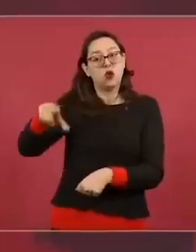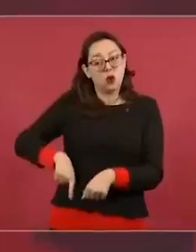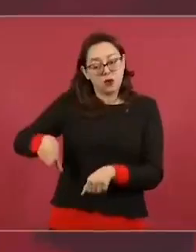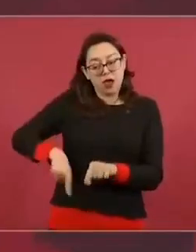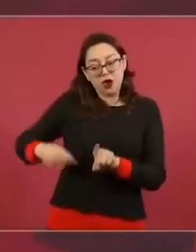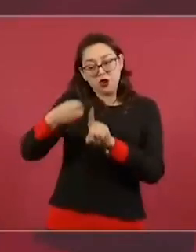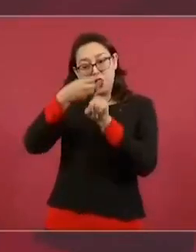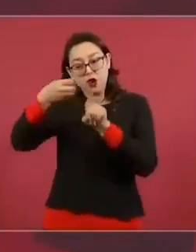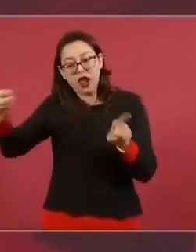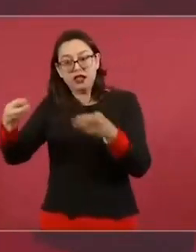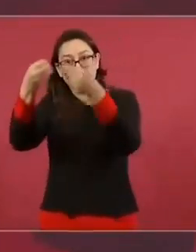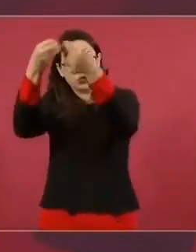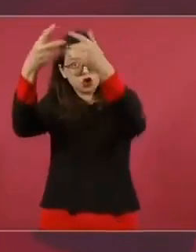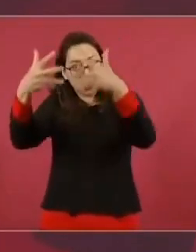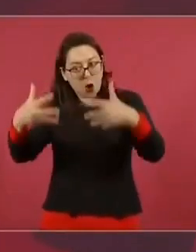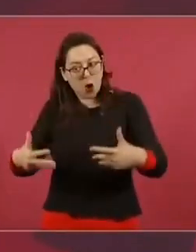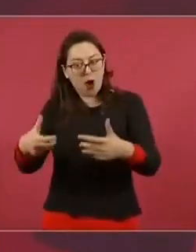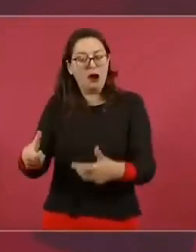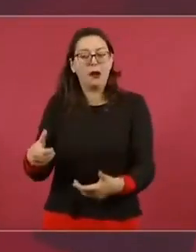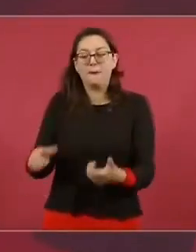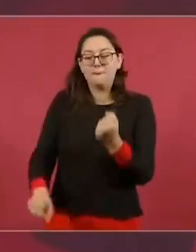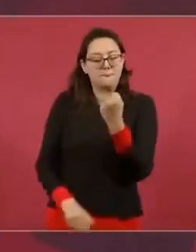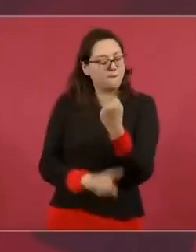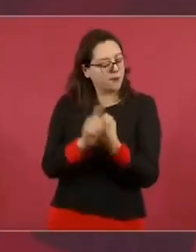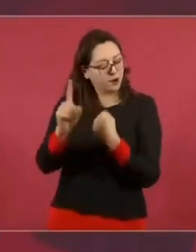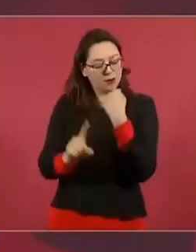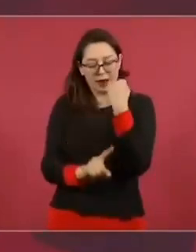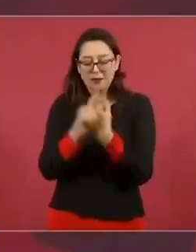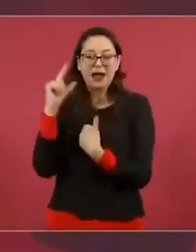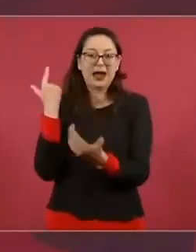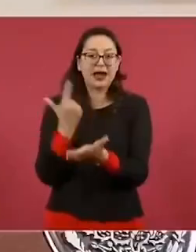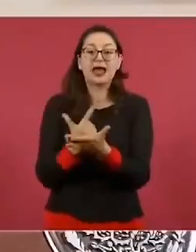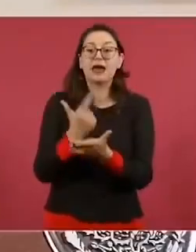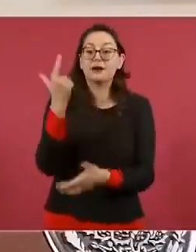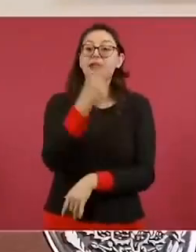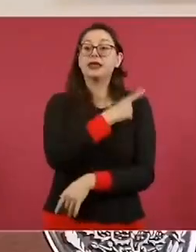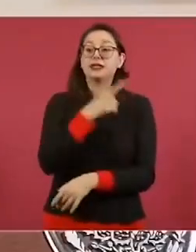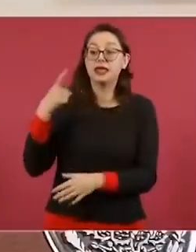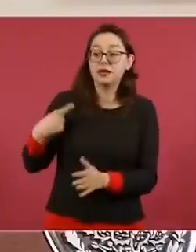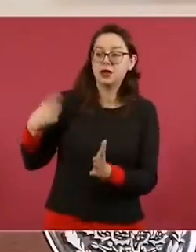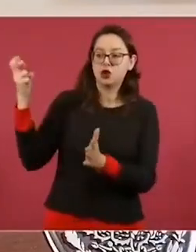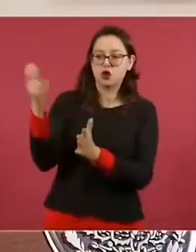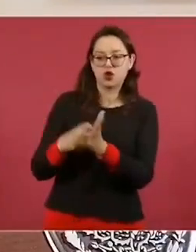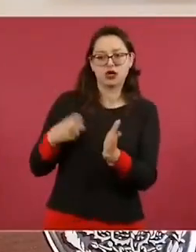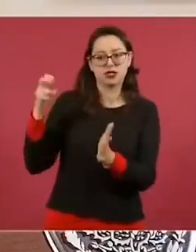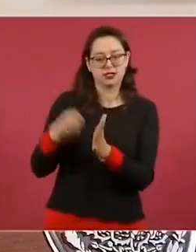algo que se dejó crecer